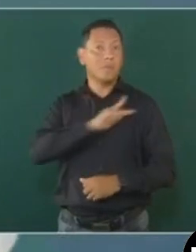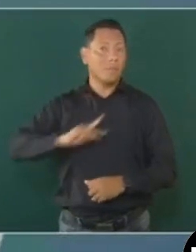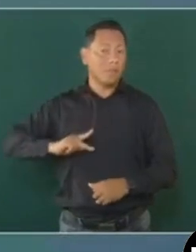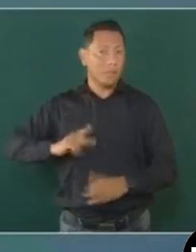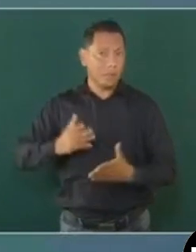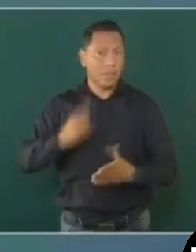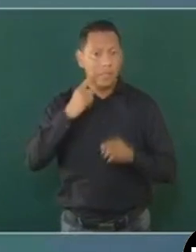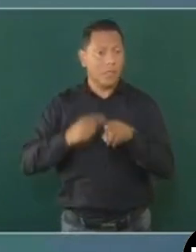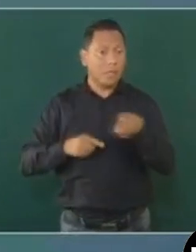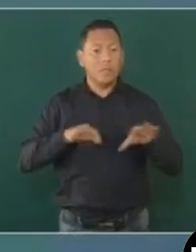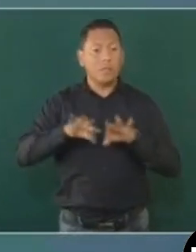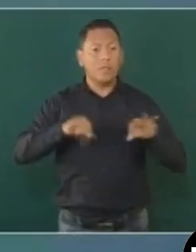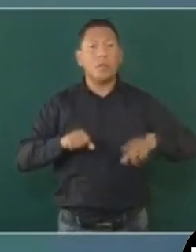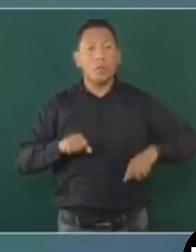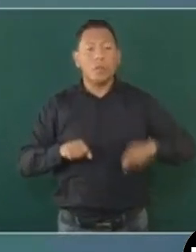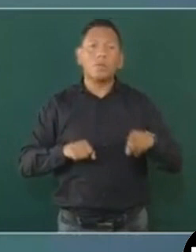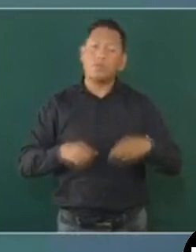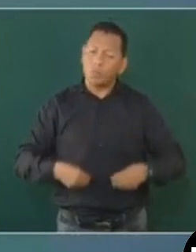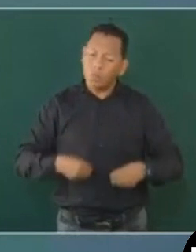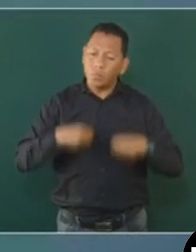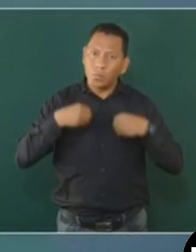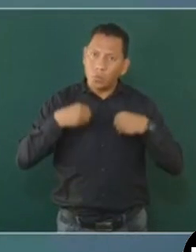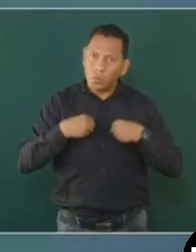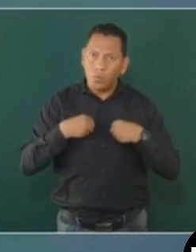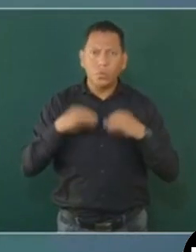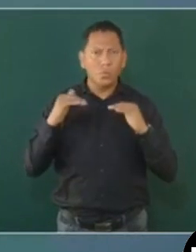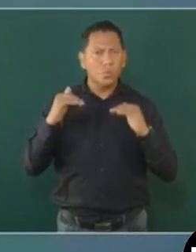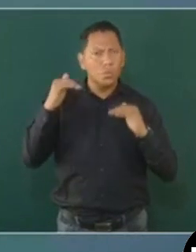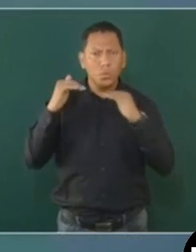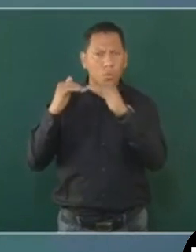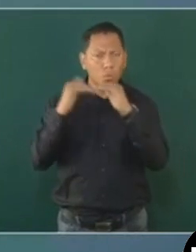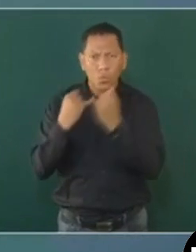tiene que aprender a vivir en la justa medianía.